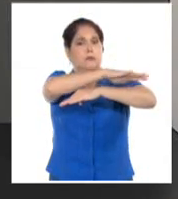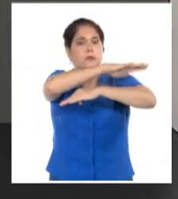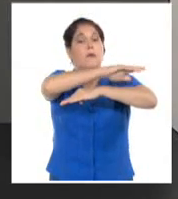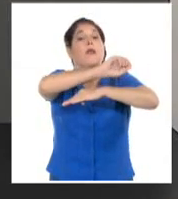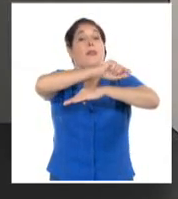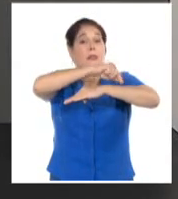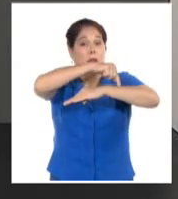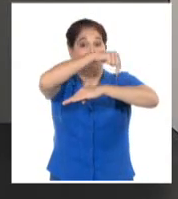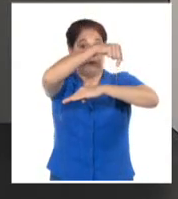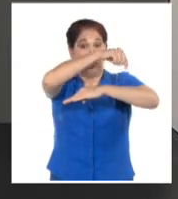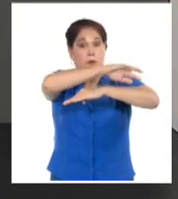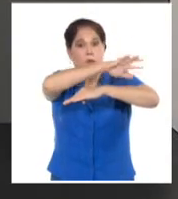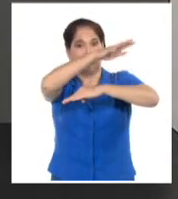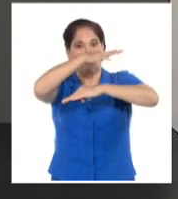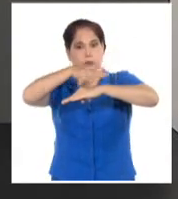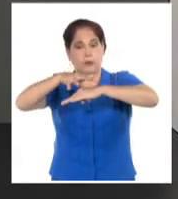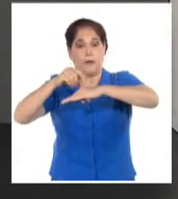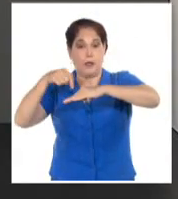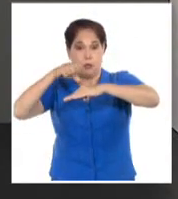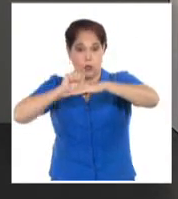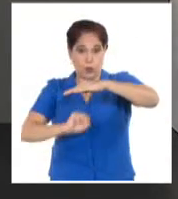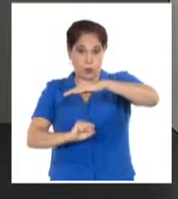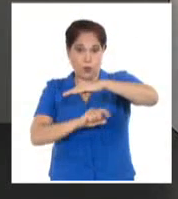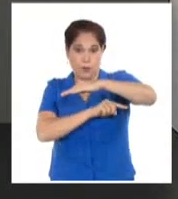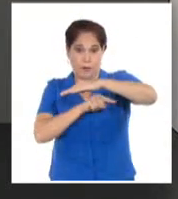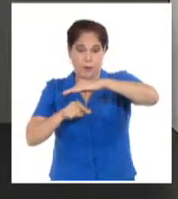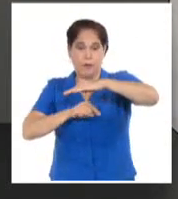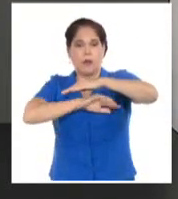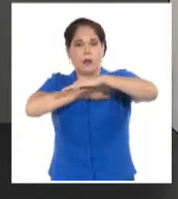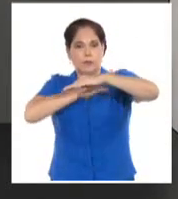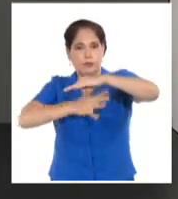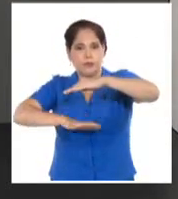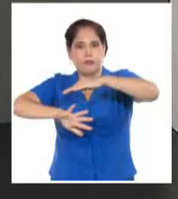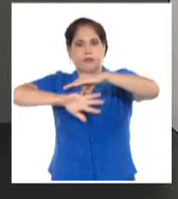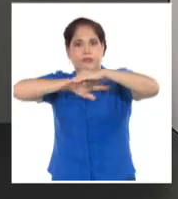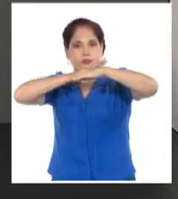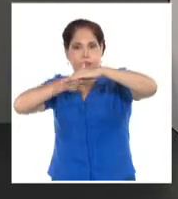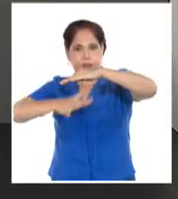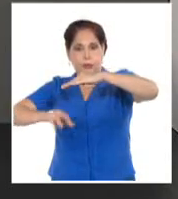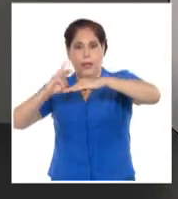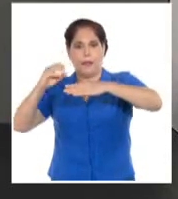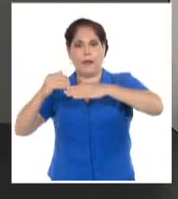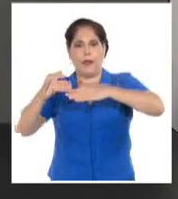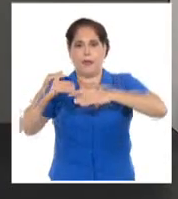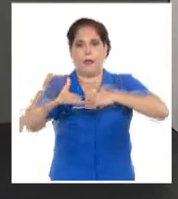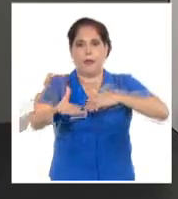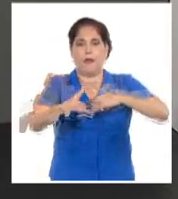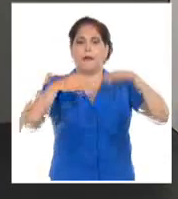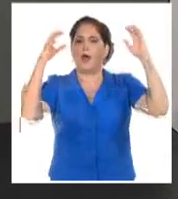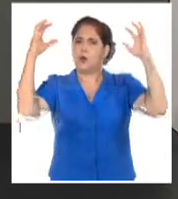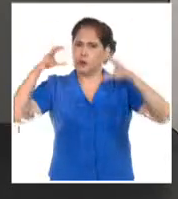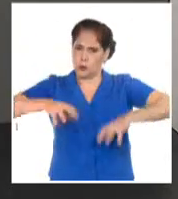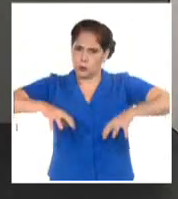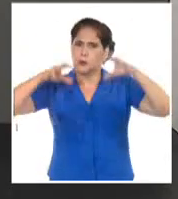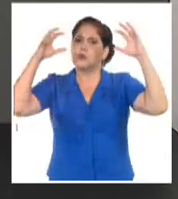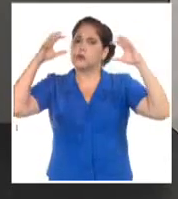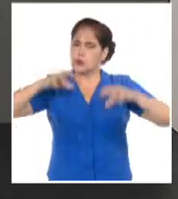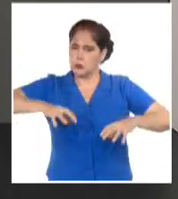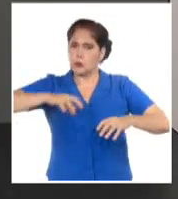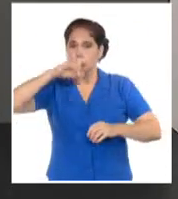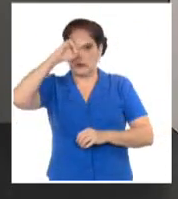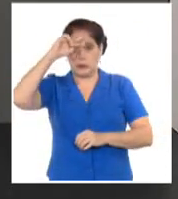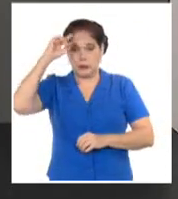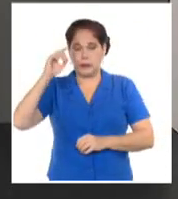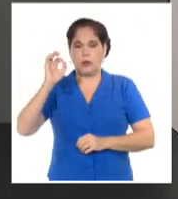oleaje en el sur de la isla de la juventud durante la tarde. Para los próximos tres días la probabilidad de algunos chubascos y lluvias para las